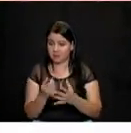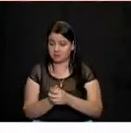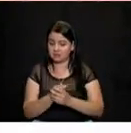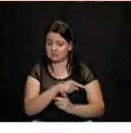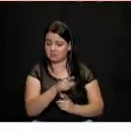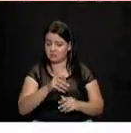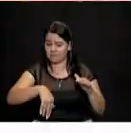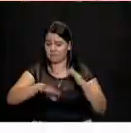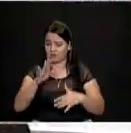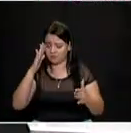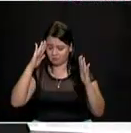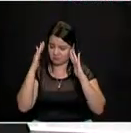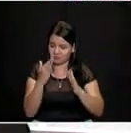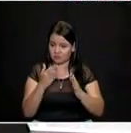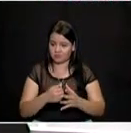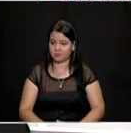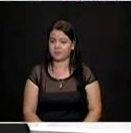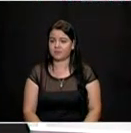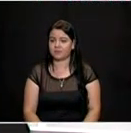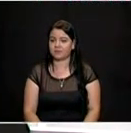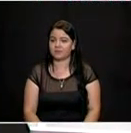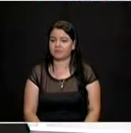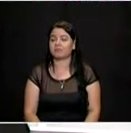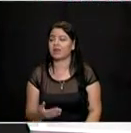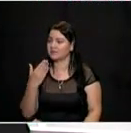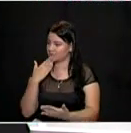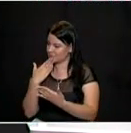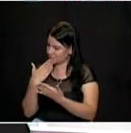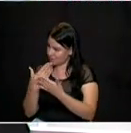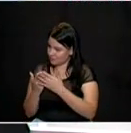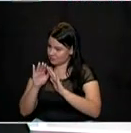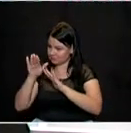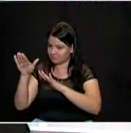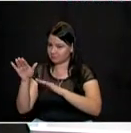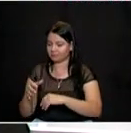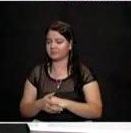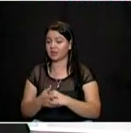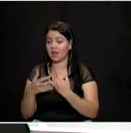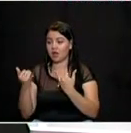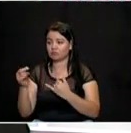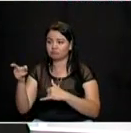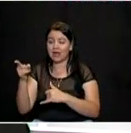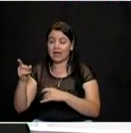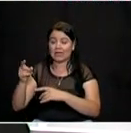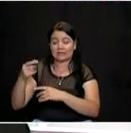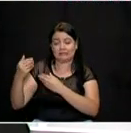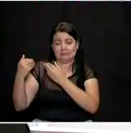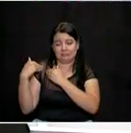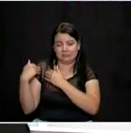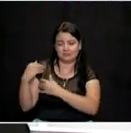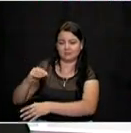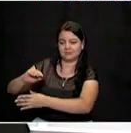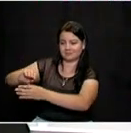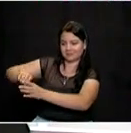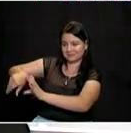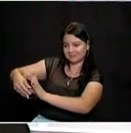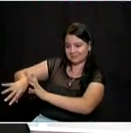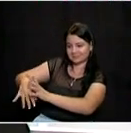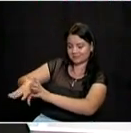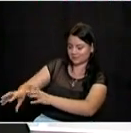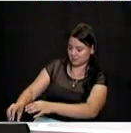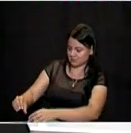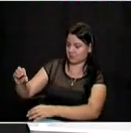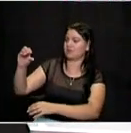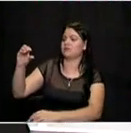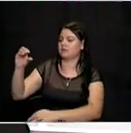jóvenes de la ciudad de Medellín. Muchas gracias, candidato. Y precisamente es su turno para que escoja una balota y realicen la